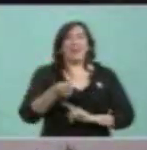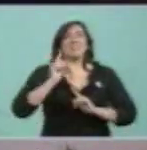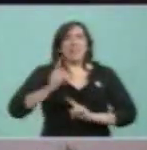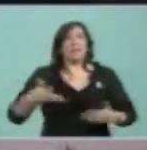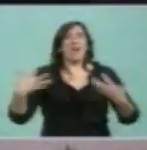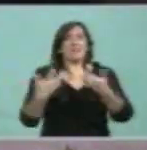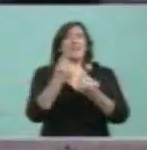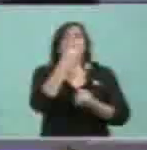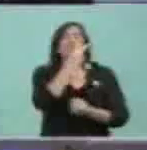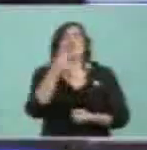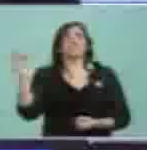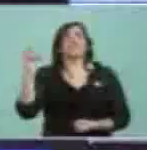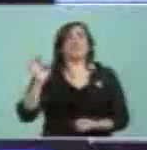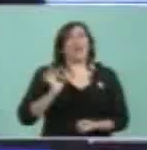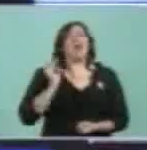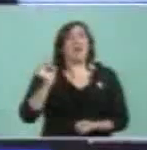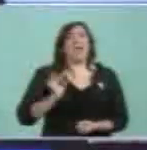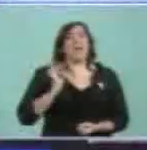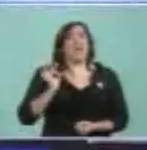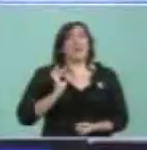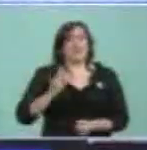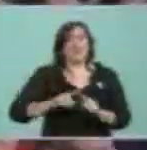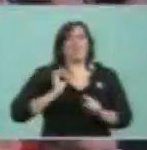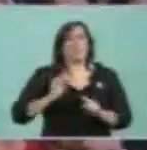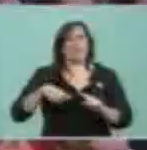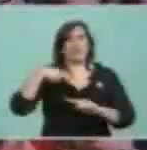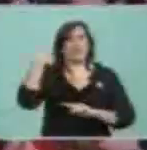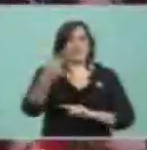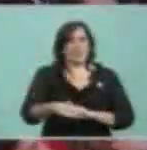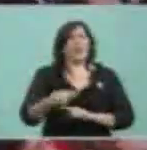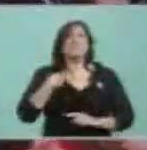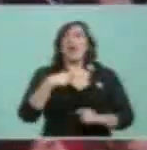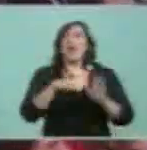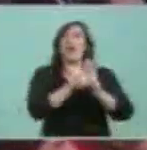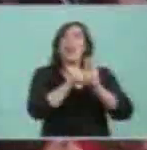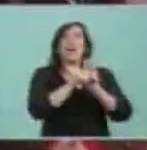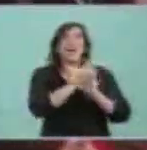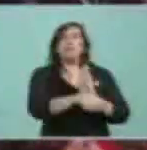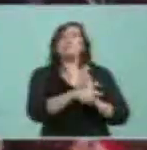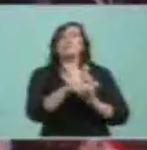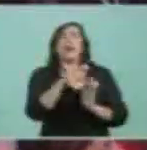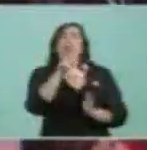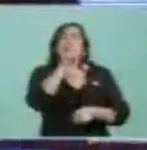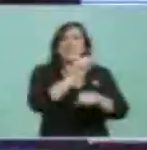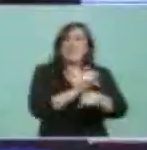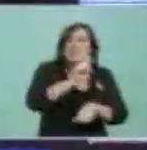200 gloriosos años donde abolimos la esclavitud.